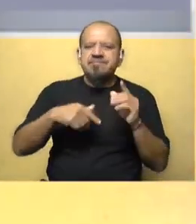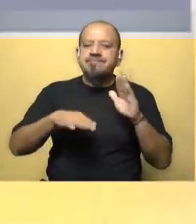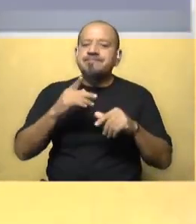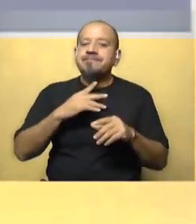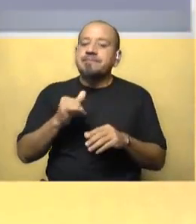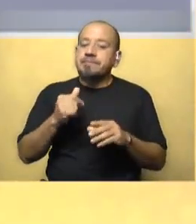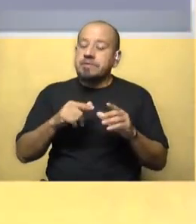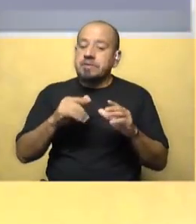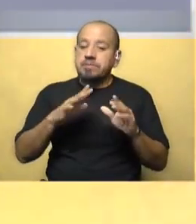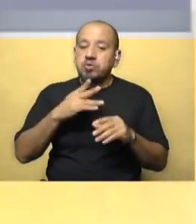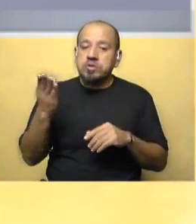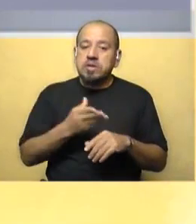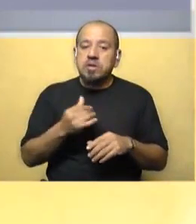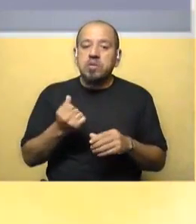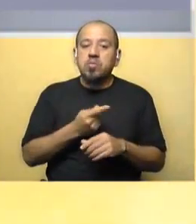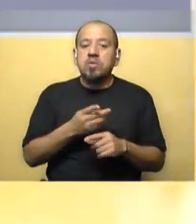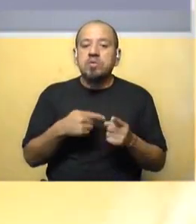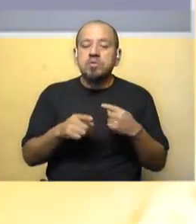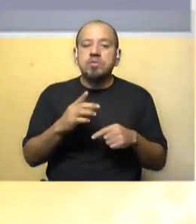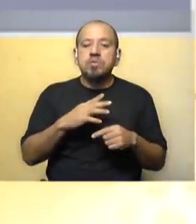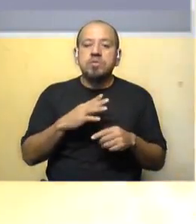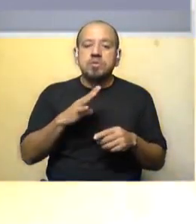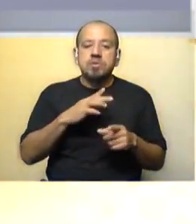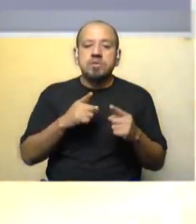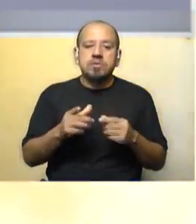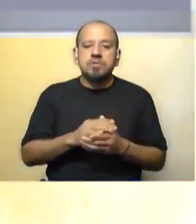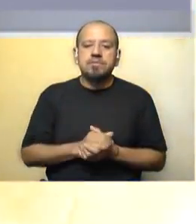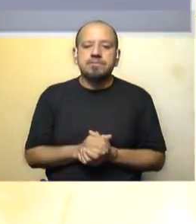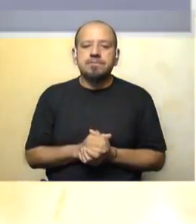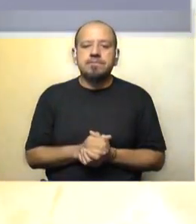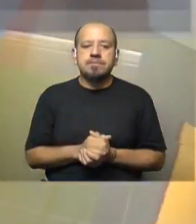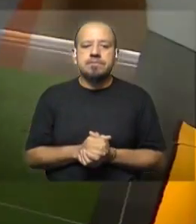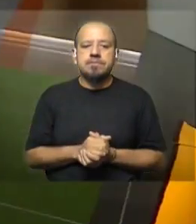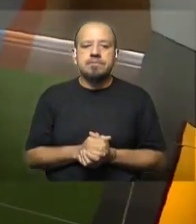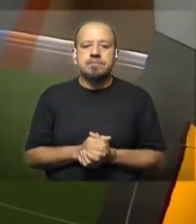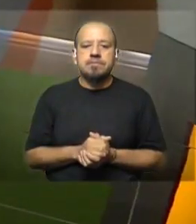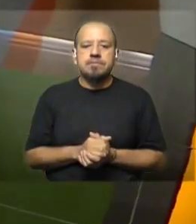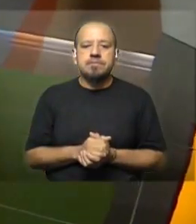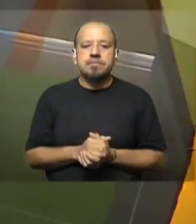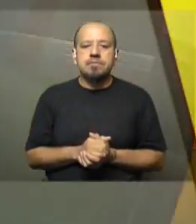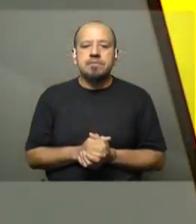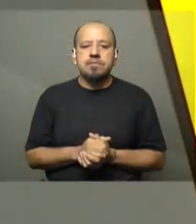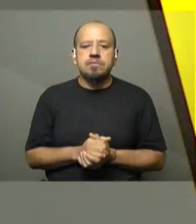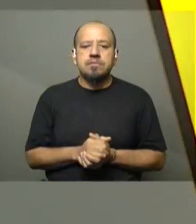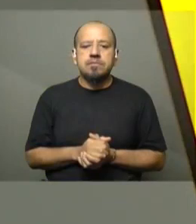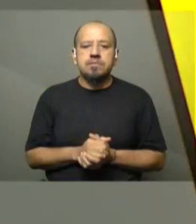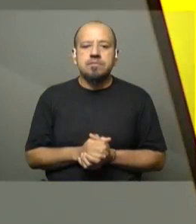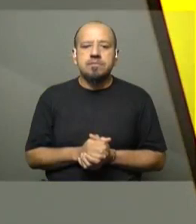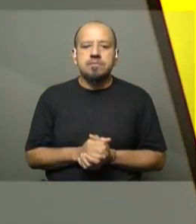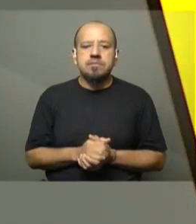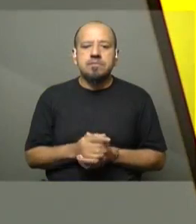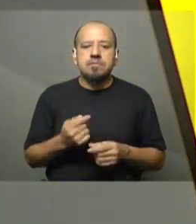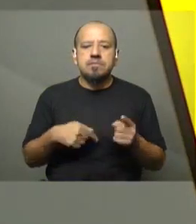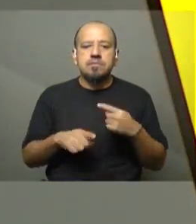deportistas. Entonces, bueno, el equilibrio se mantiene de ese modo. Excelente. Bueno, estamos llegando al fin de lo que sería